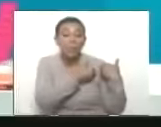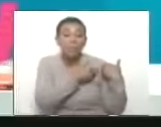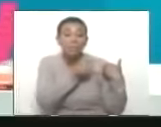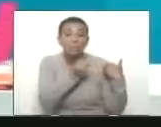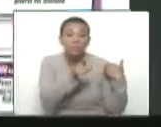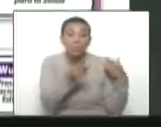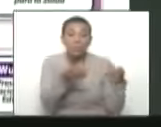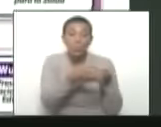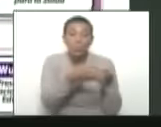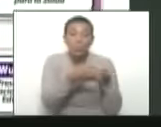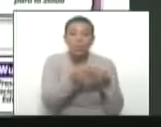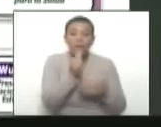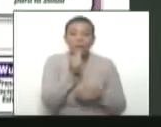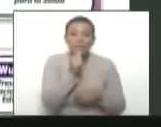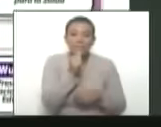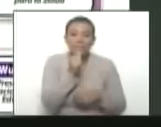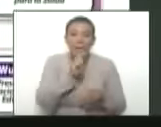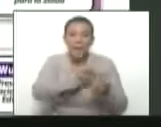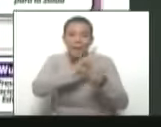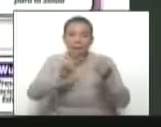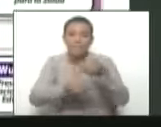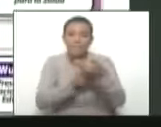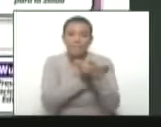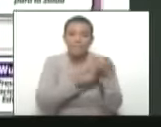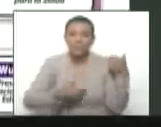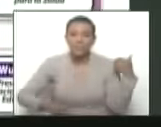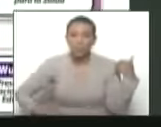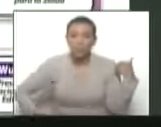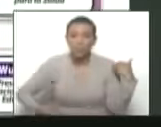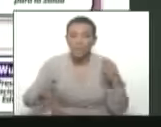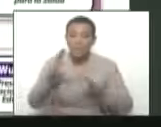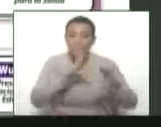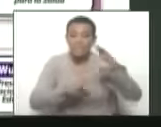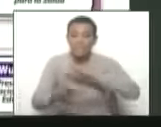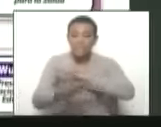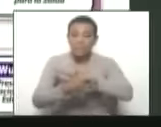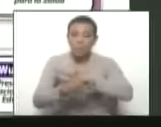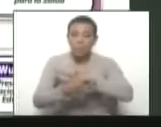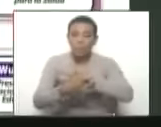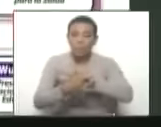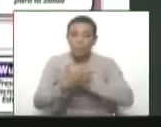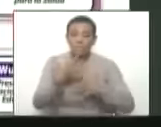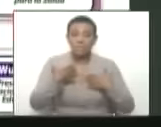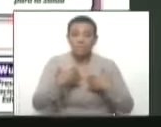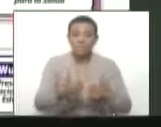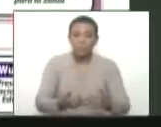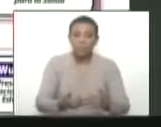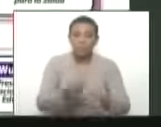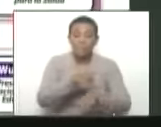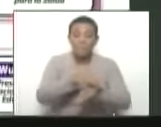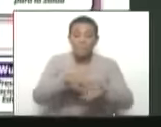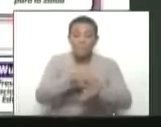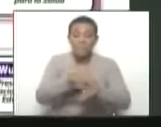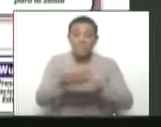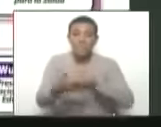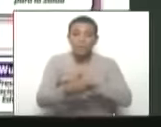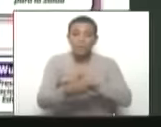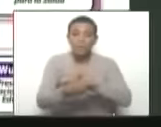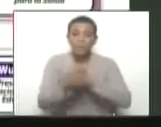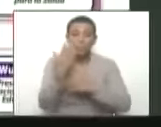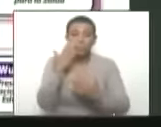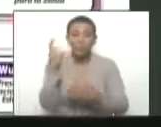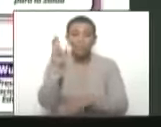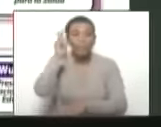de ese vértice, la vicepresidenta de Ciencia, Tecnología, Educación y Salud, y ministra de Ciencia y Tecnología,